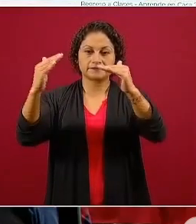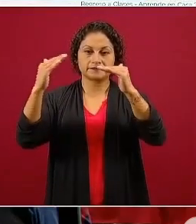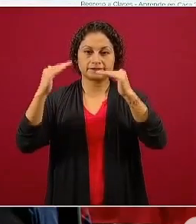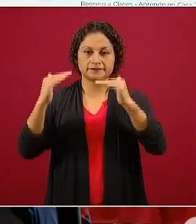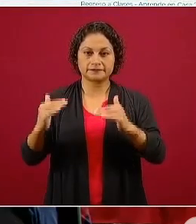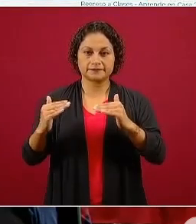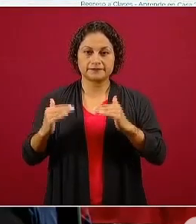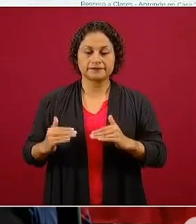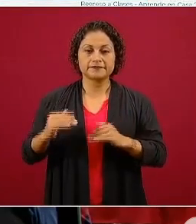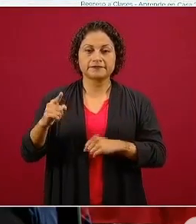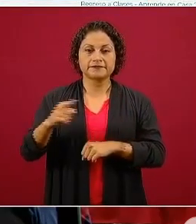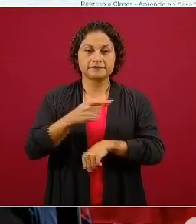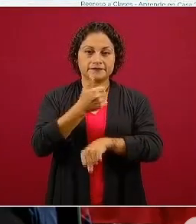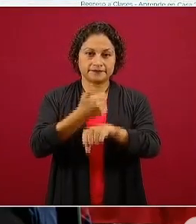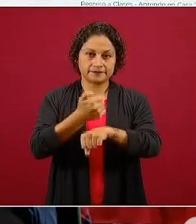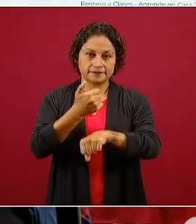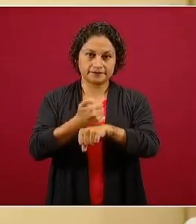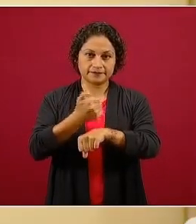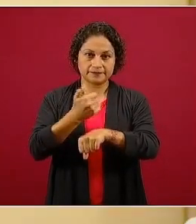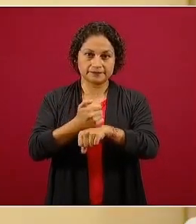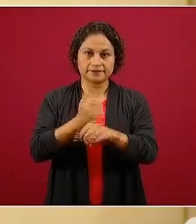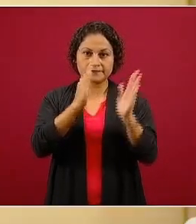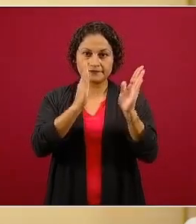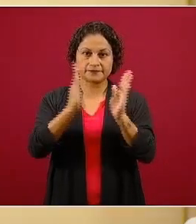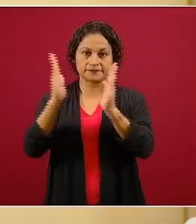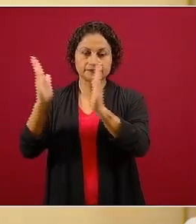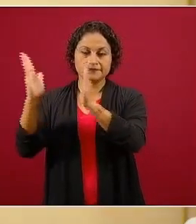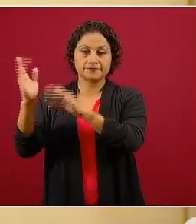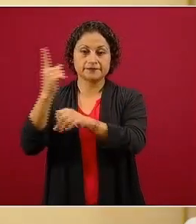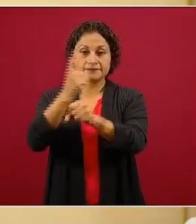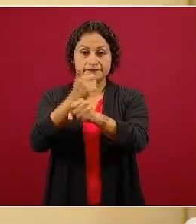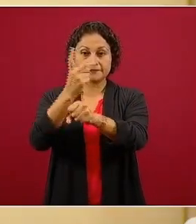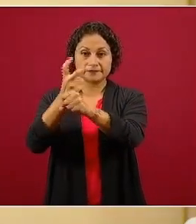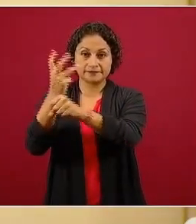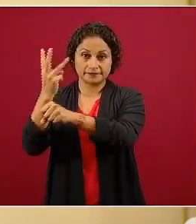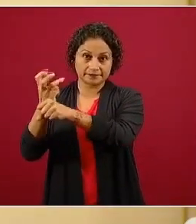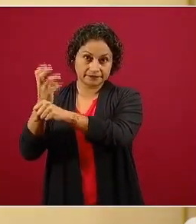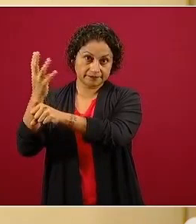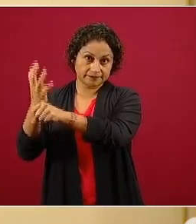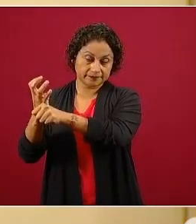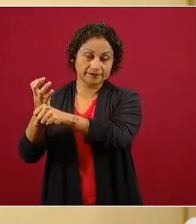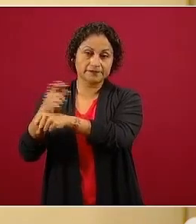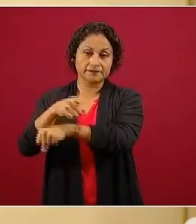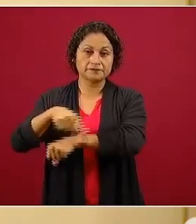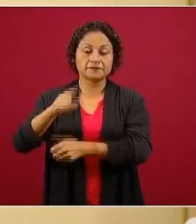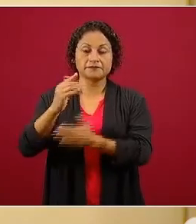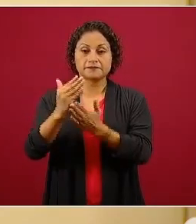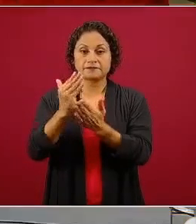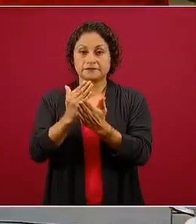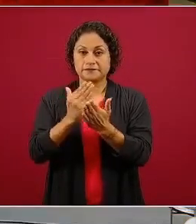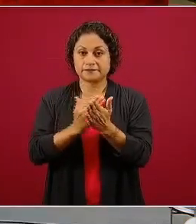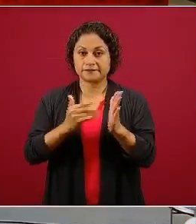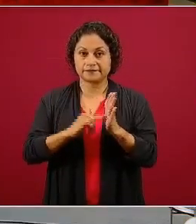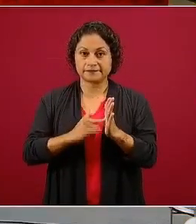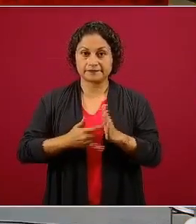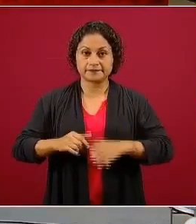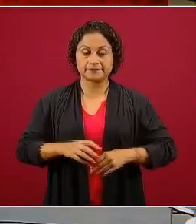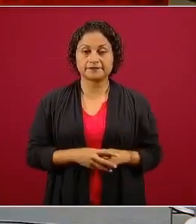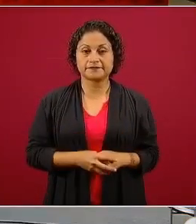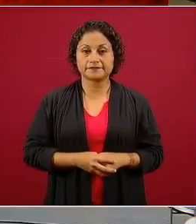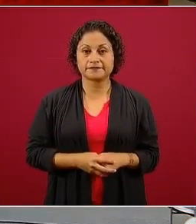12 del día, y en la opción tres, de las 15 a las 17.30. Siguiente.